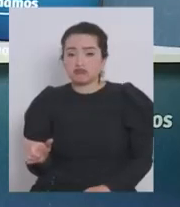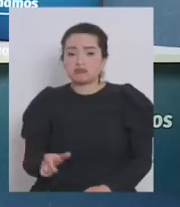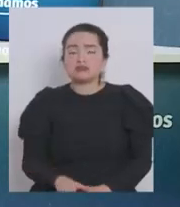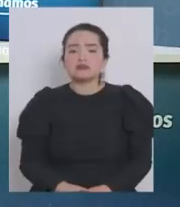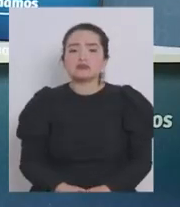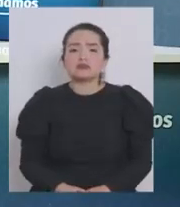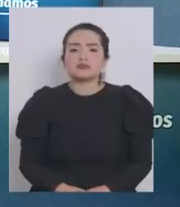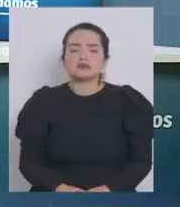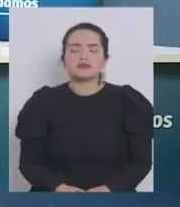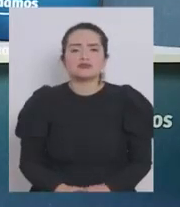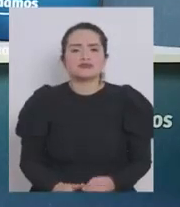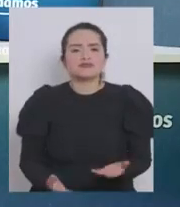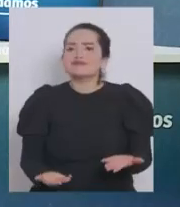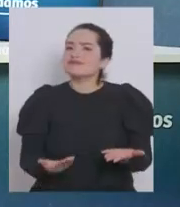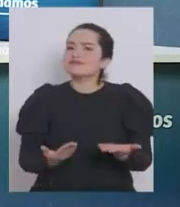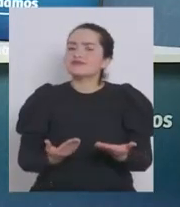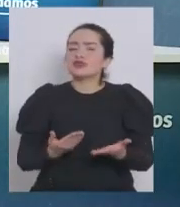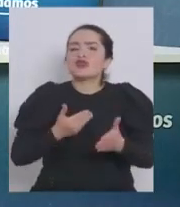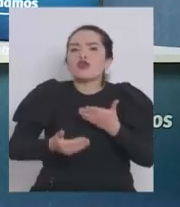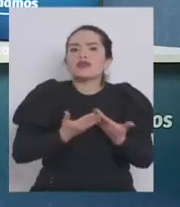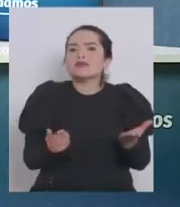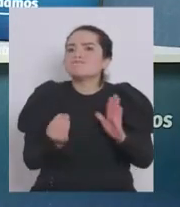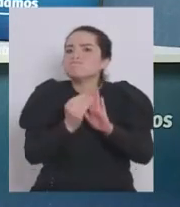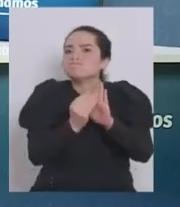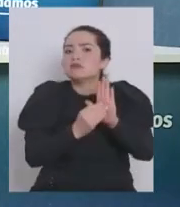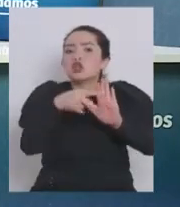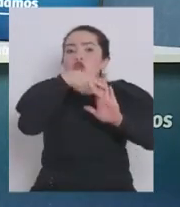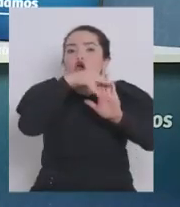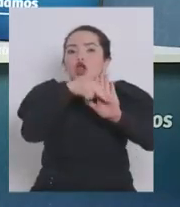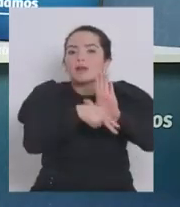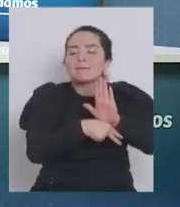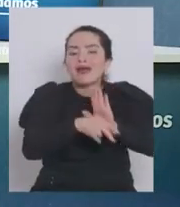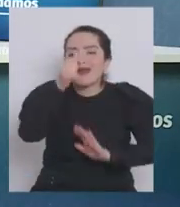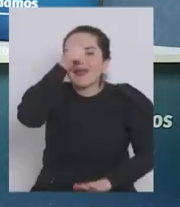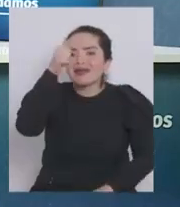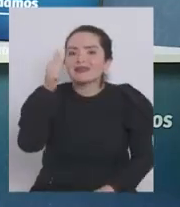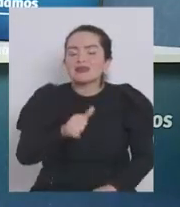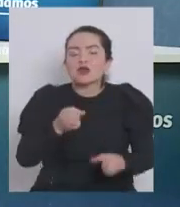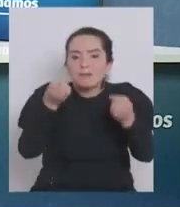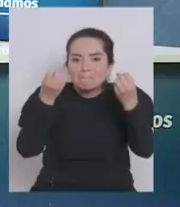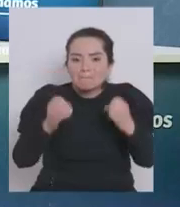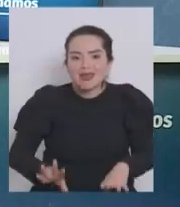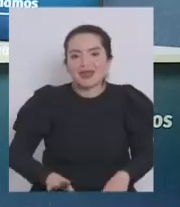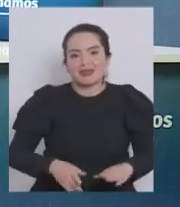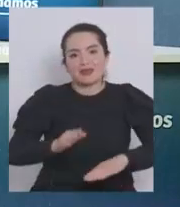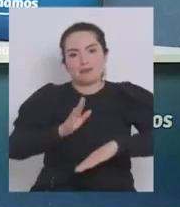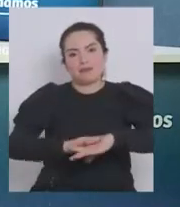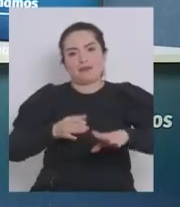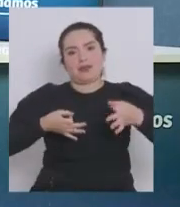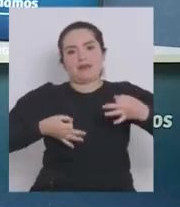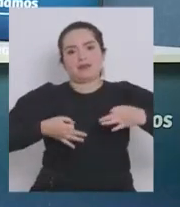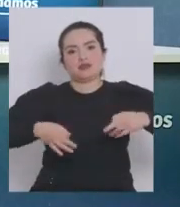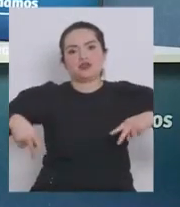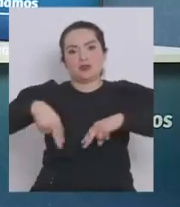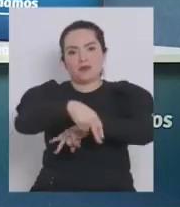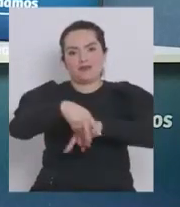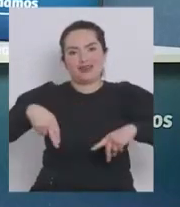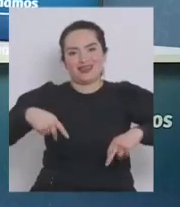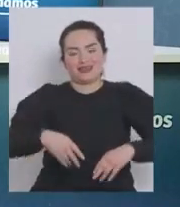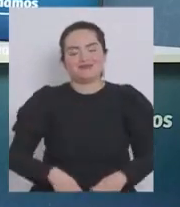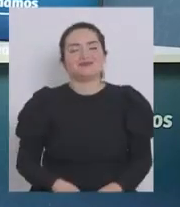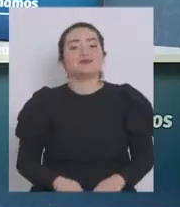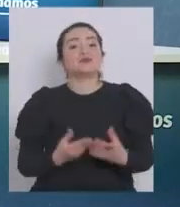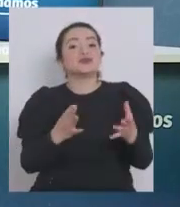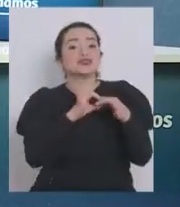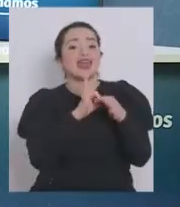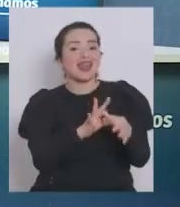y si es que, ¿dónde está normada esta sanción de la pérdida del permiso de movilidad? Muchas gracias.